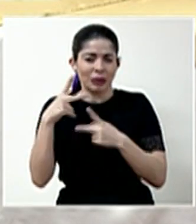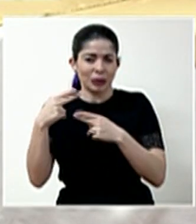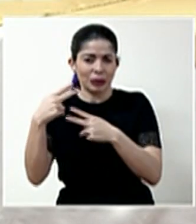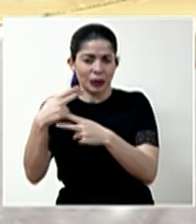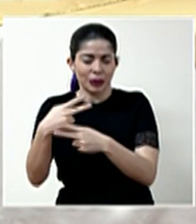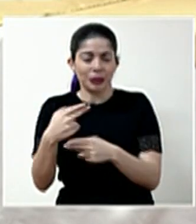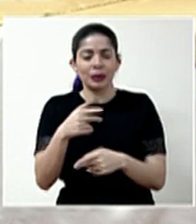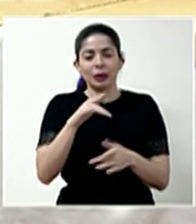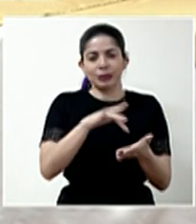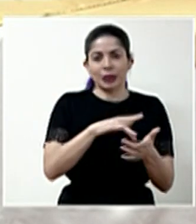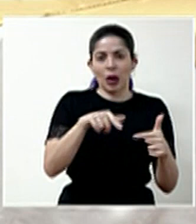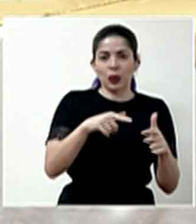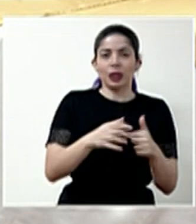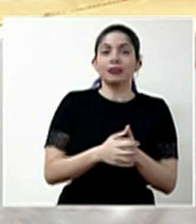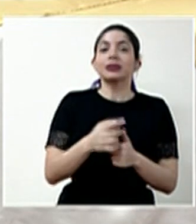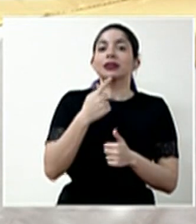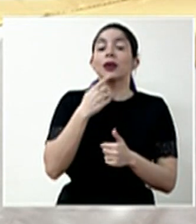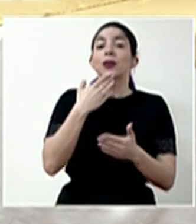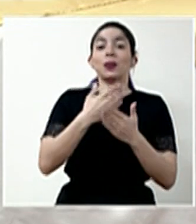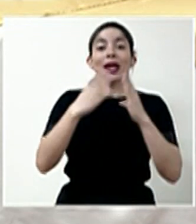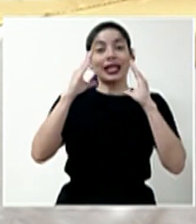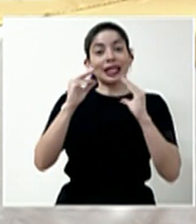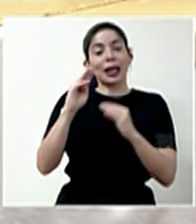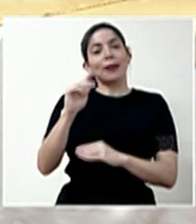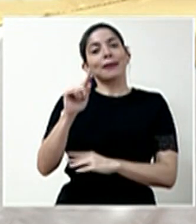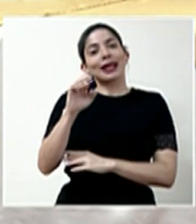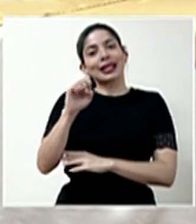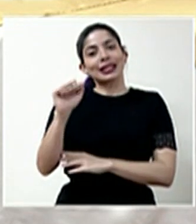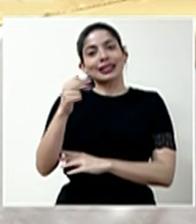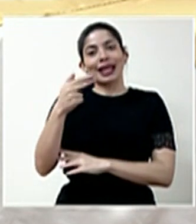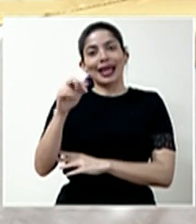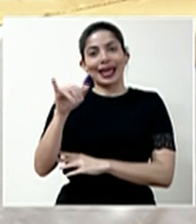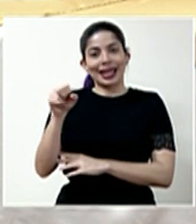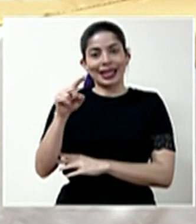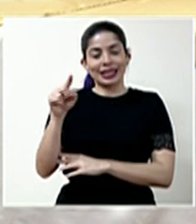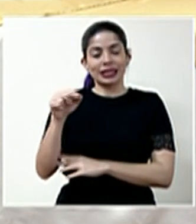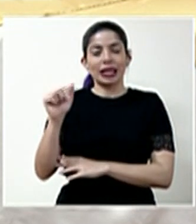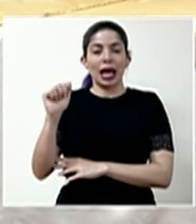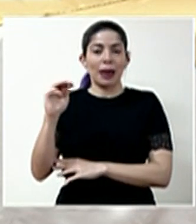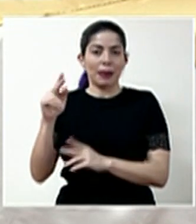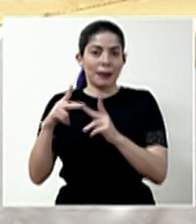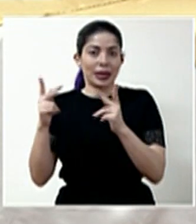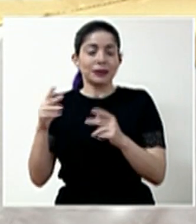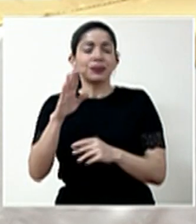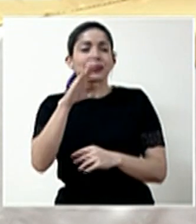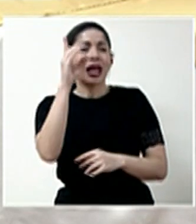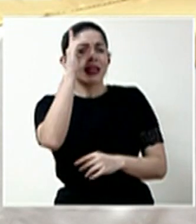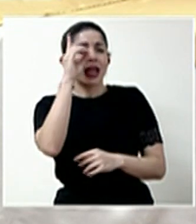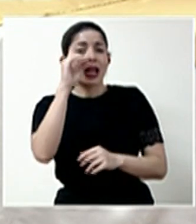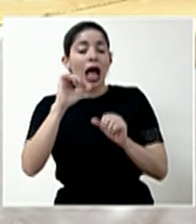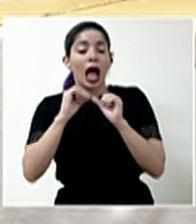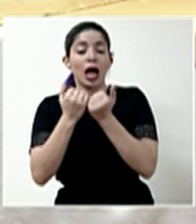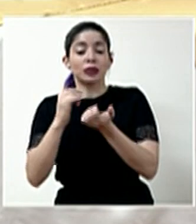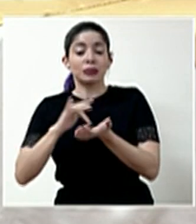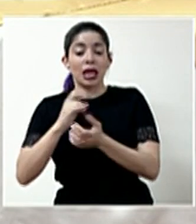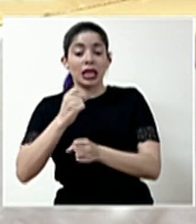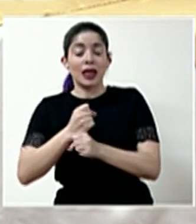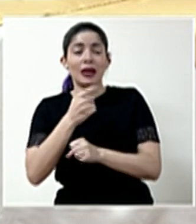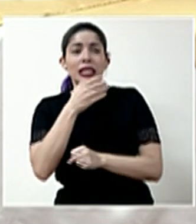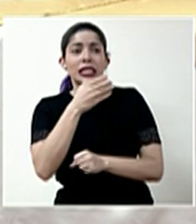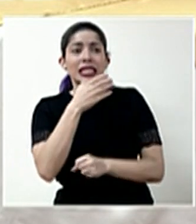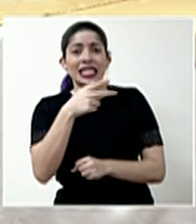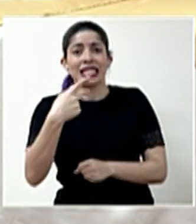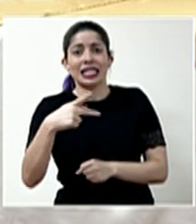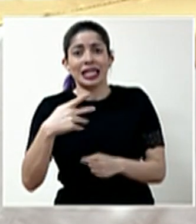colega. Buenas tardes, Melisa Jerez, de AM Prensa. Para don Daniel, la Asociación de Medicina del Trabajo advirtió riesgos